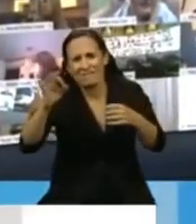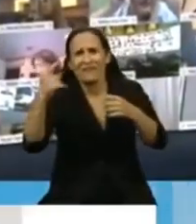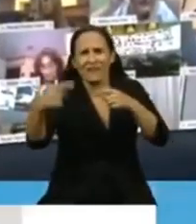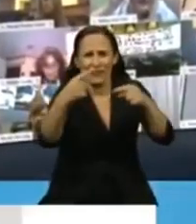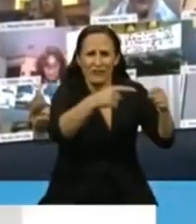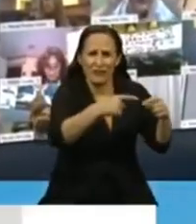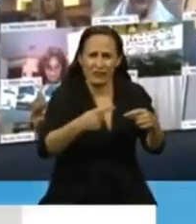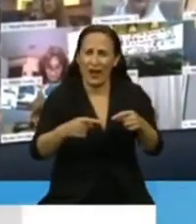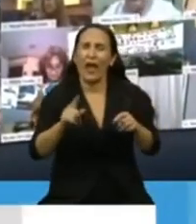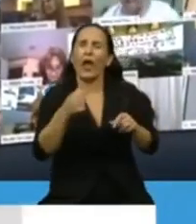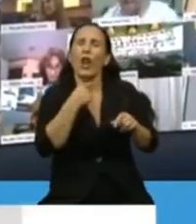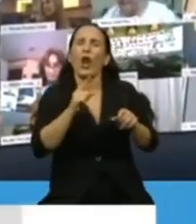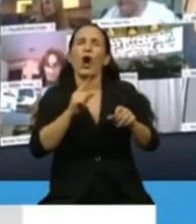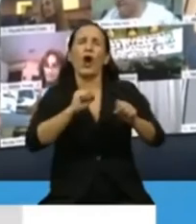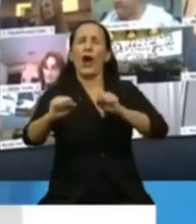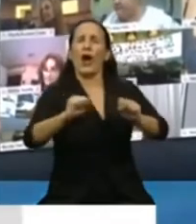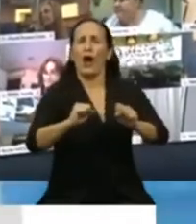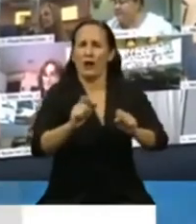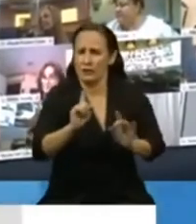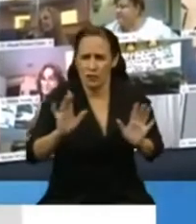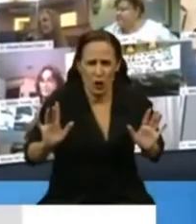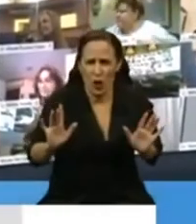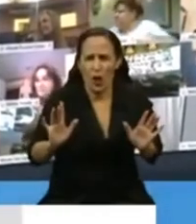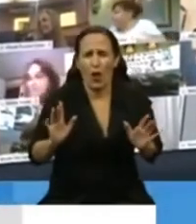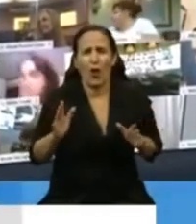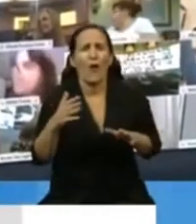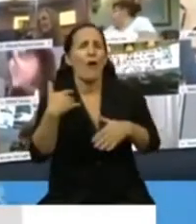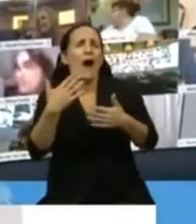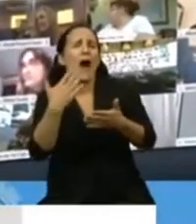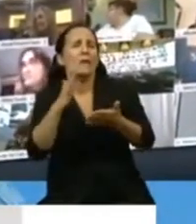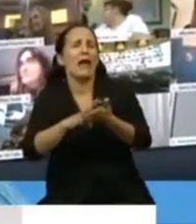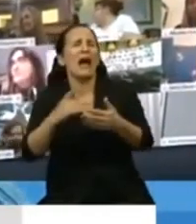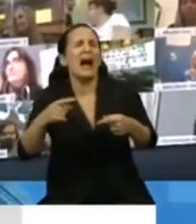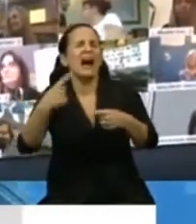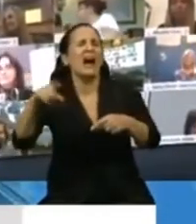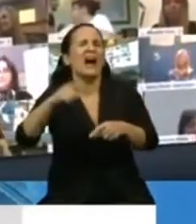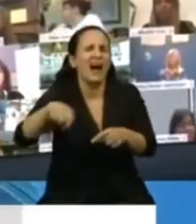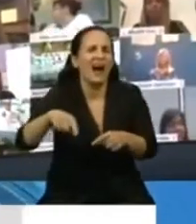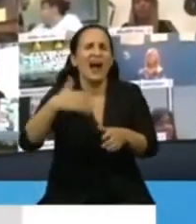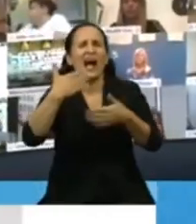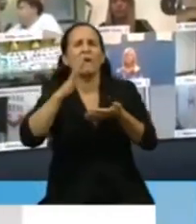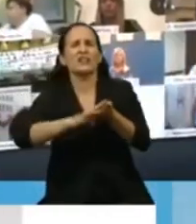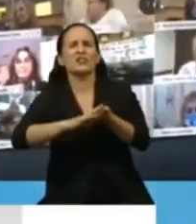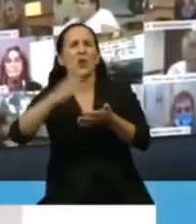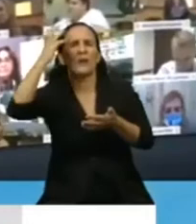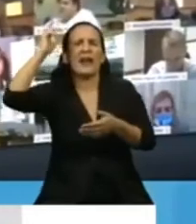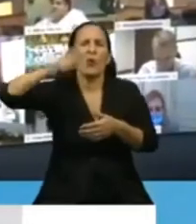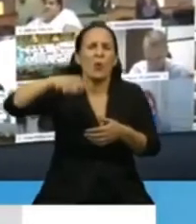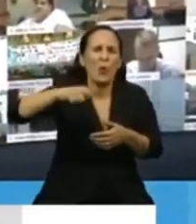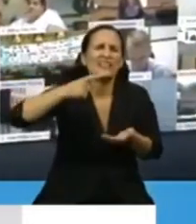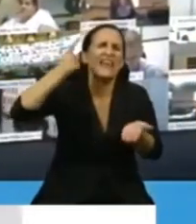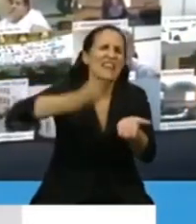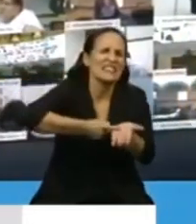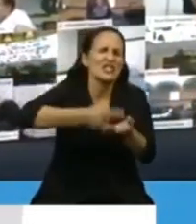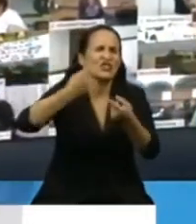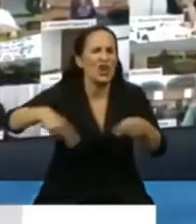planteaba antes, cuando hablamos de escarcelaciones, que es cierto que hay jueces que han tomado esa decisión y que tendrán que dar las